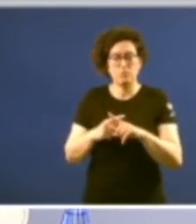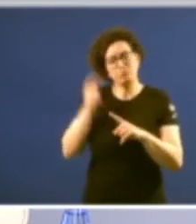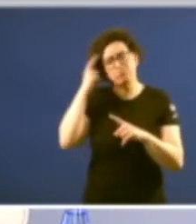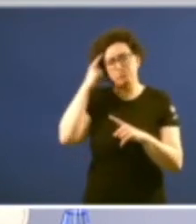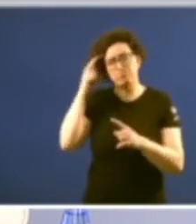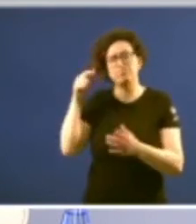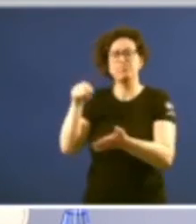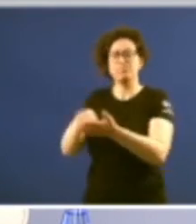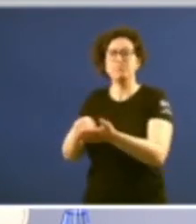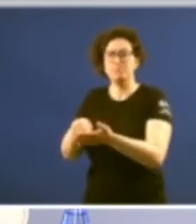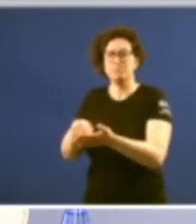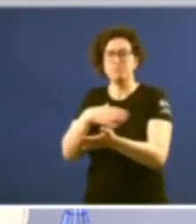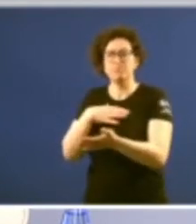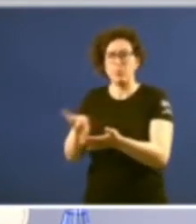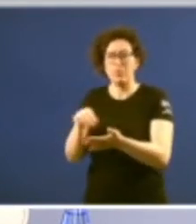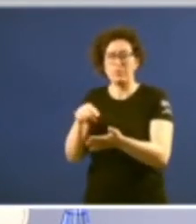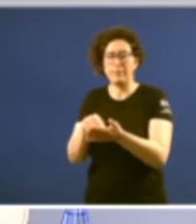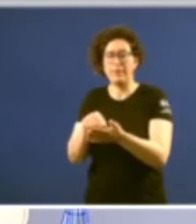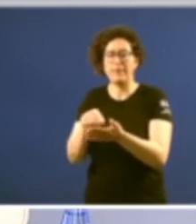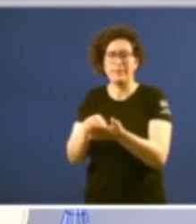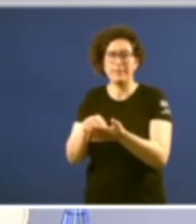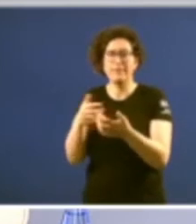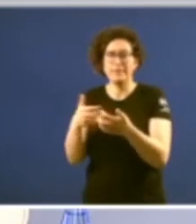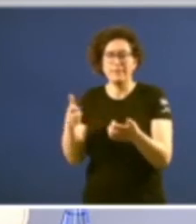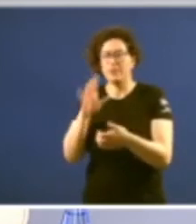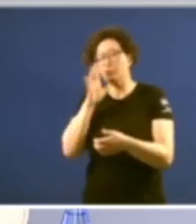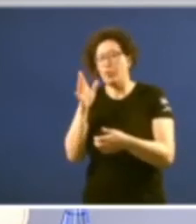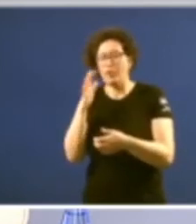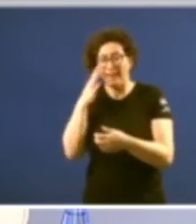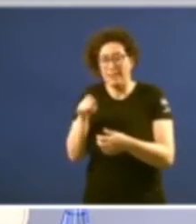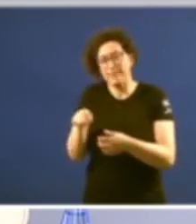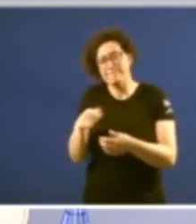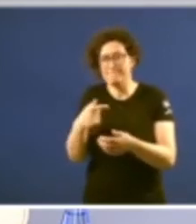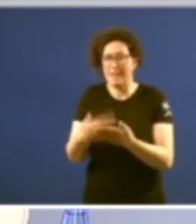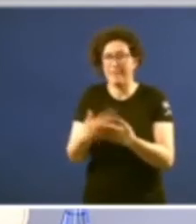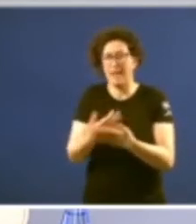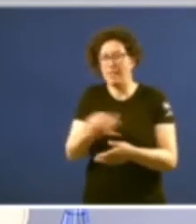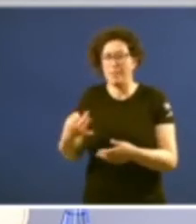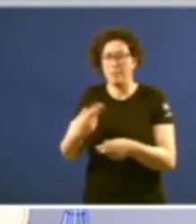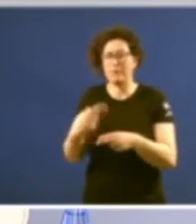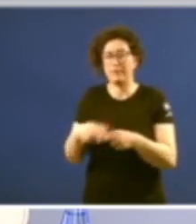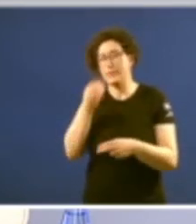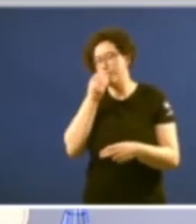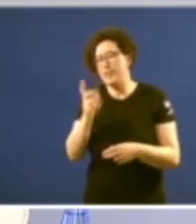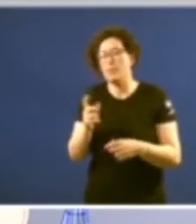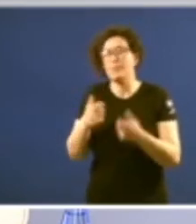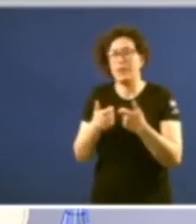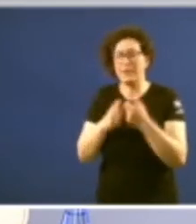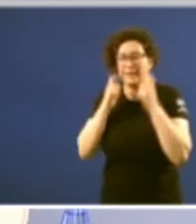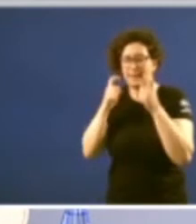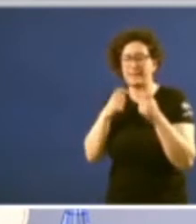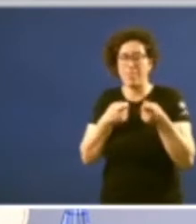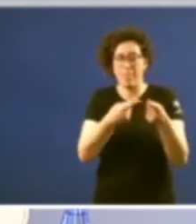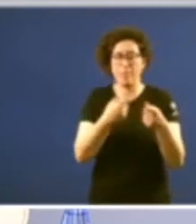dotarse dun arma de indudable eficacia política especialmente polos seus efectos disuasorios tenta atribuirlle o